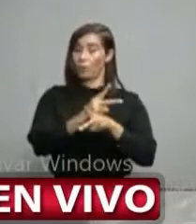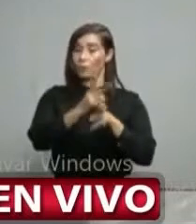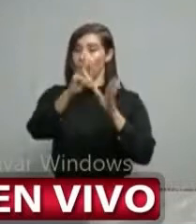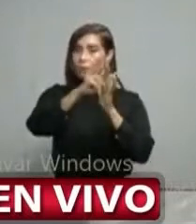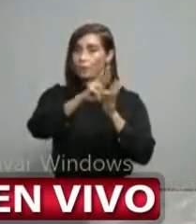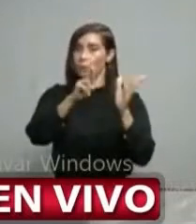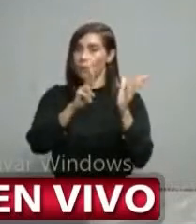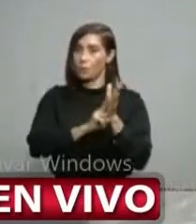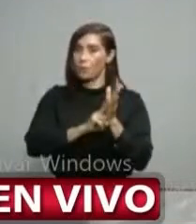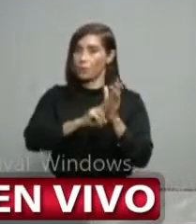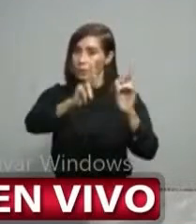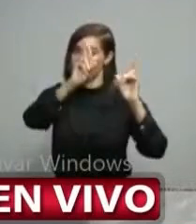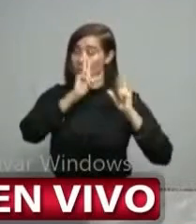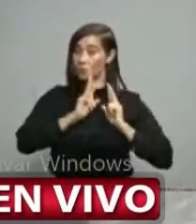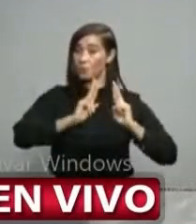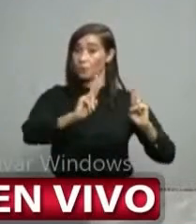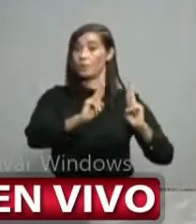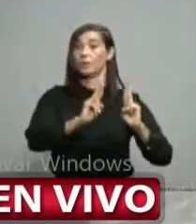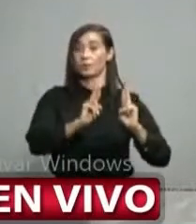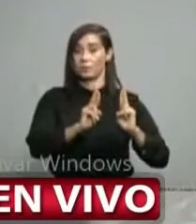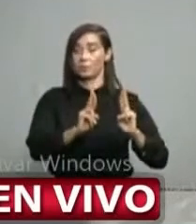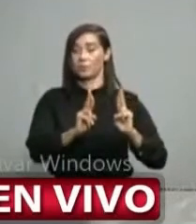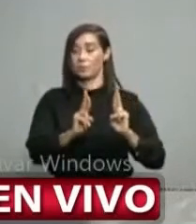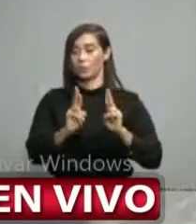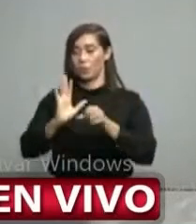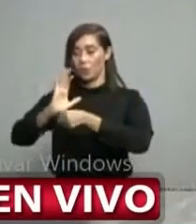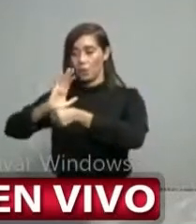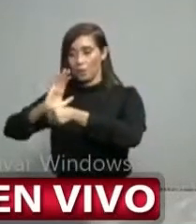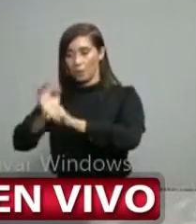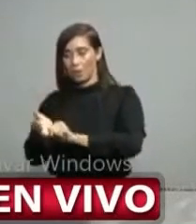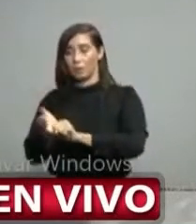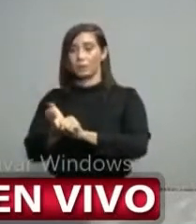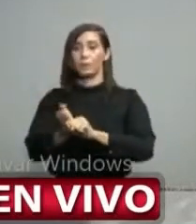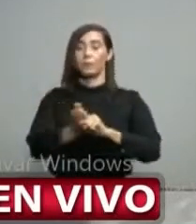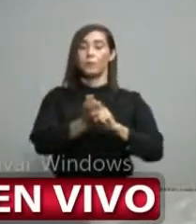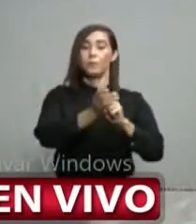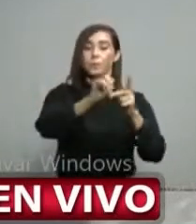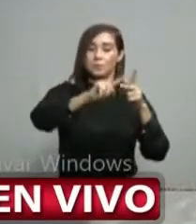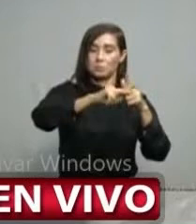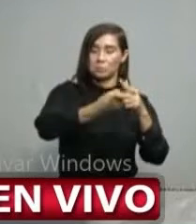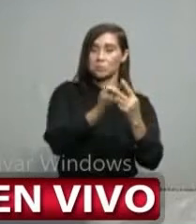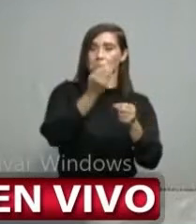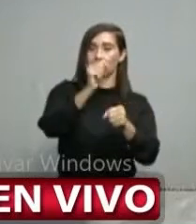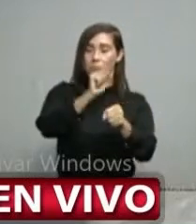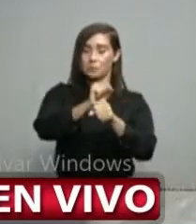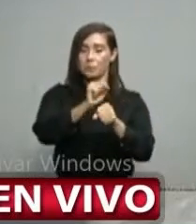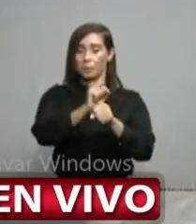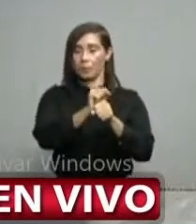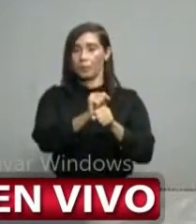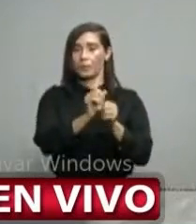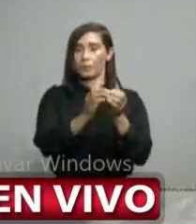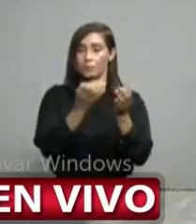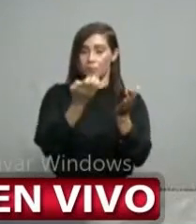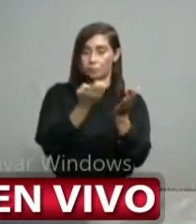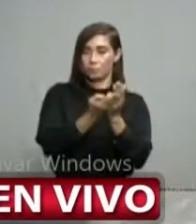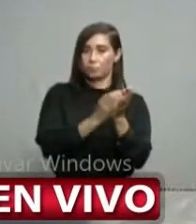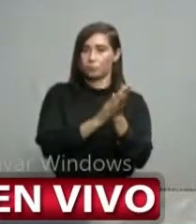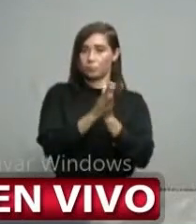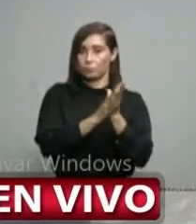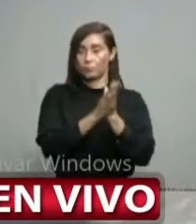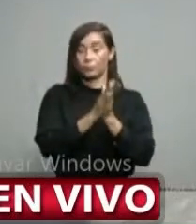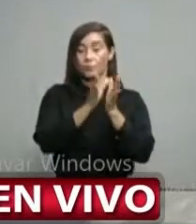amortiguar el impacto del virus mientras vamos expandiendo nuestra economía que, como usted sabe,